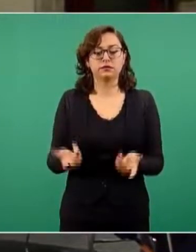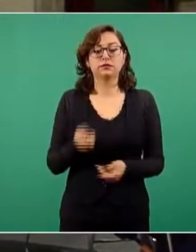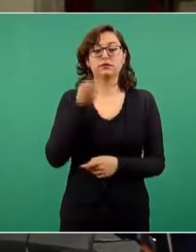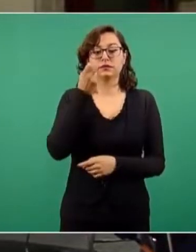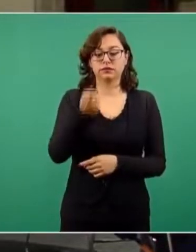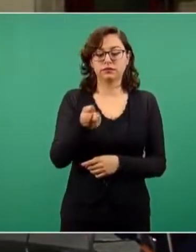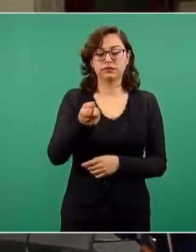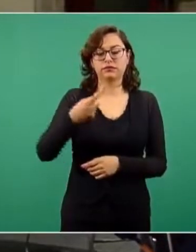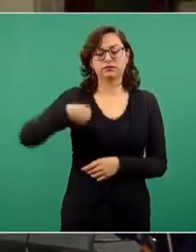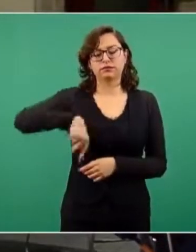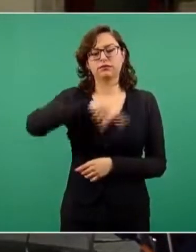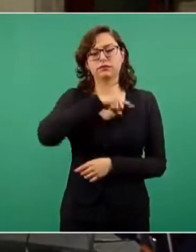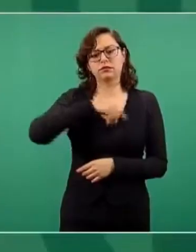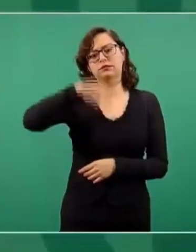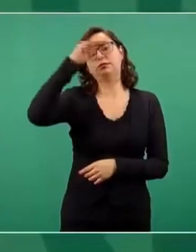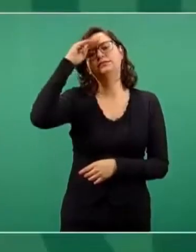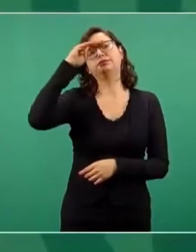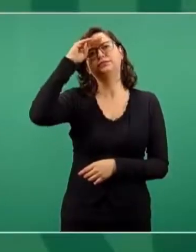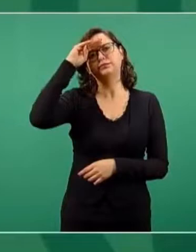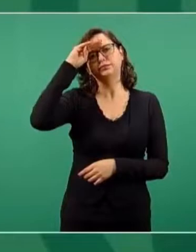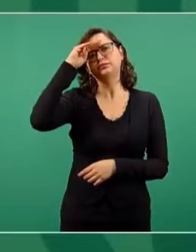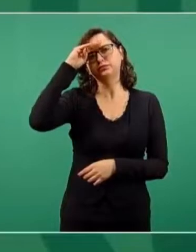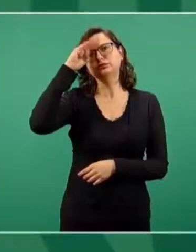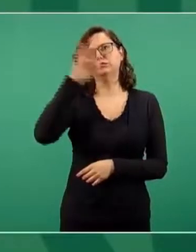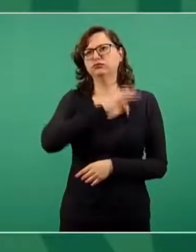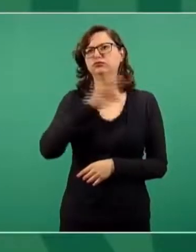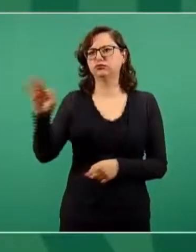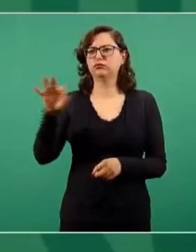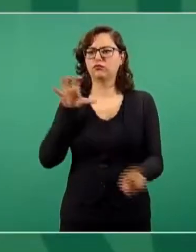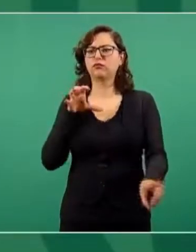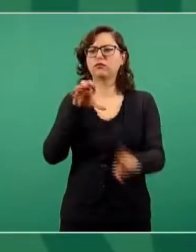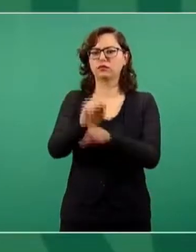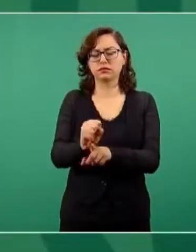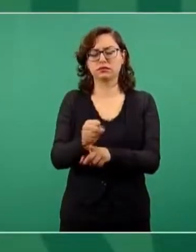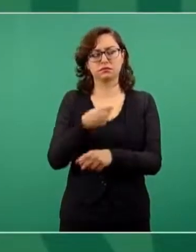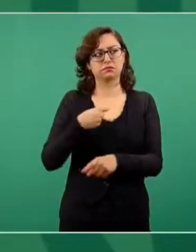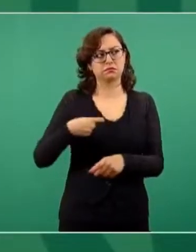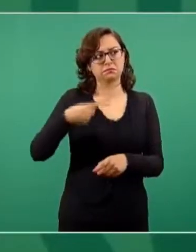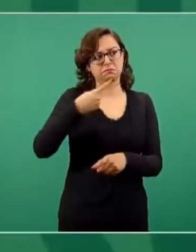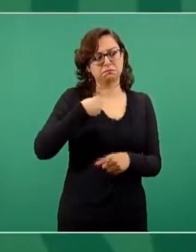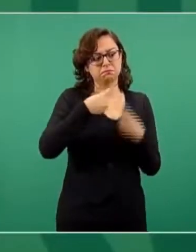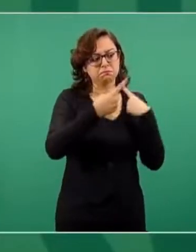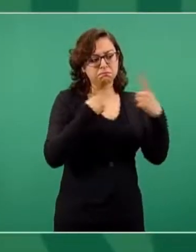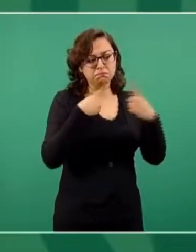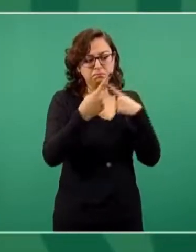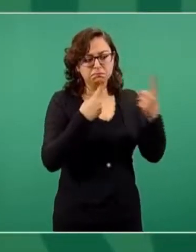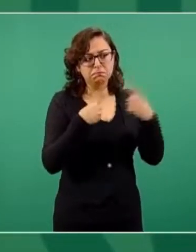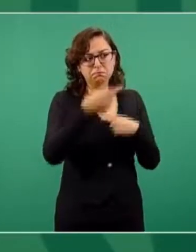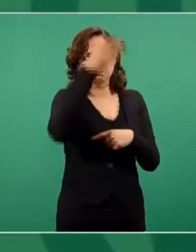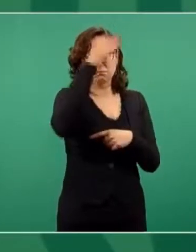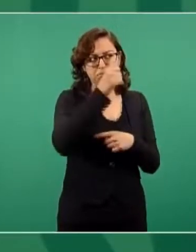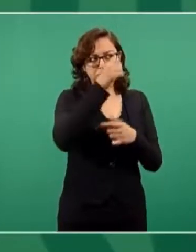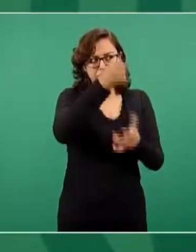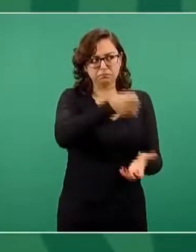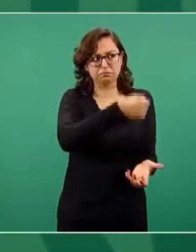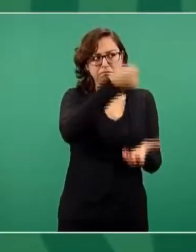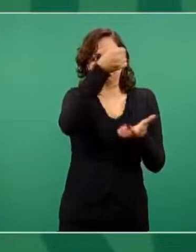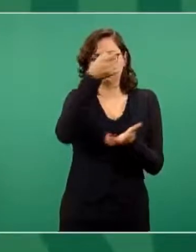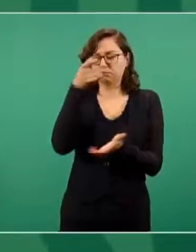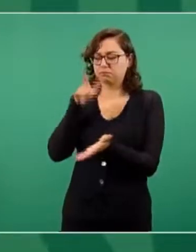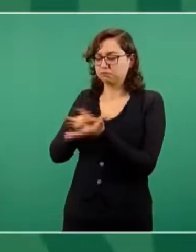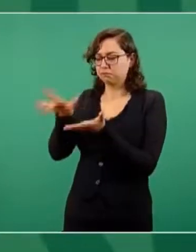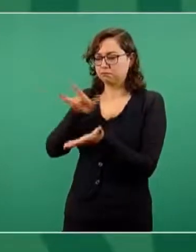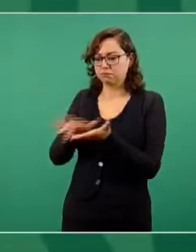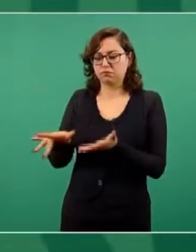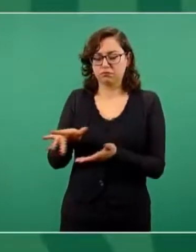a cabo si nos ponemos de acuerdo y hay cooperación. Con ese propósito, esa la